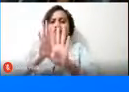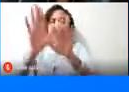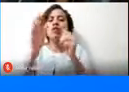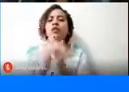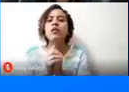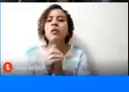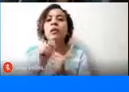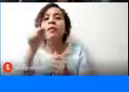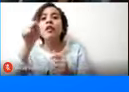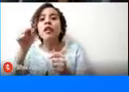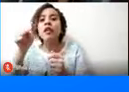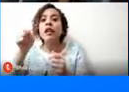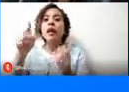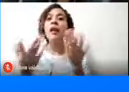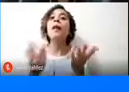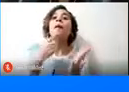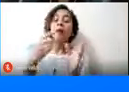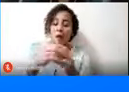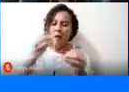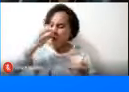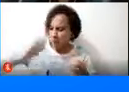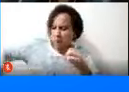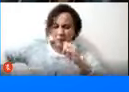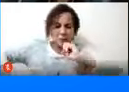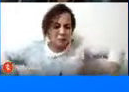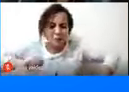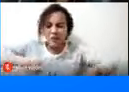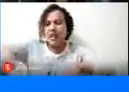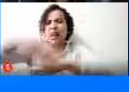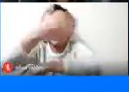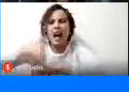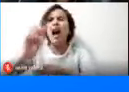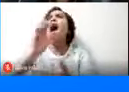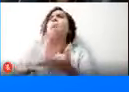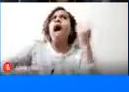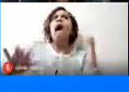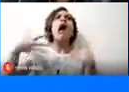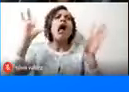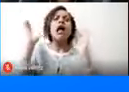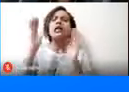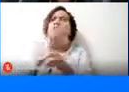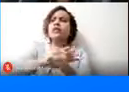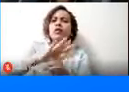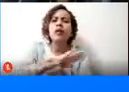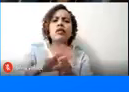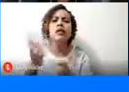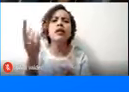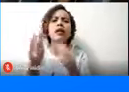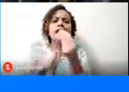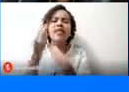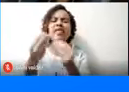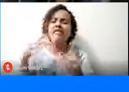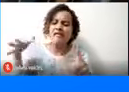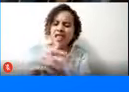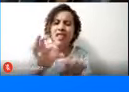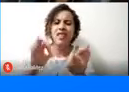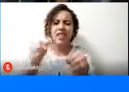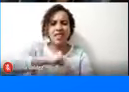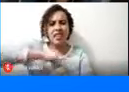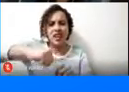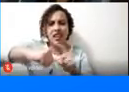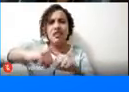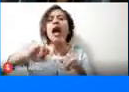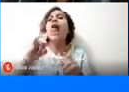primero que bota el papel en la calle, el primero que omite cualquier situación en donde se están vulnerando los derechos de